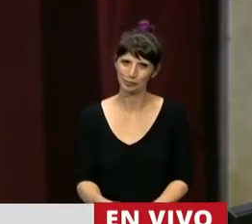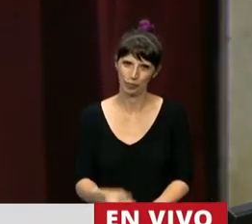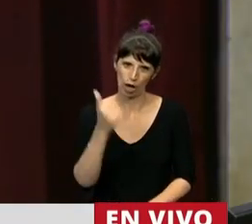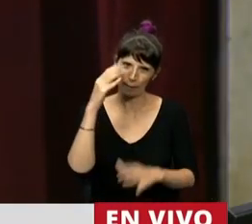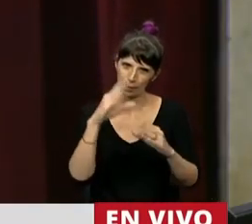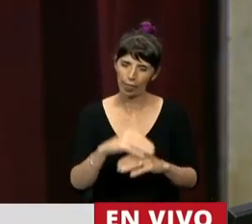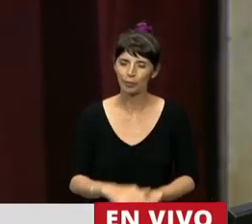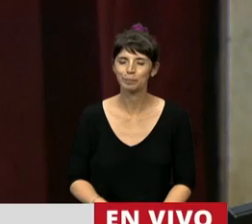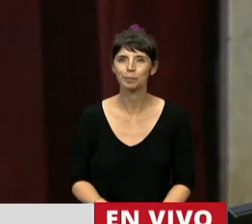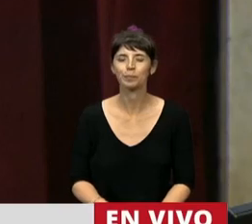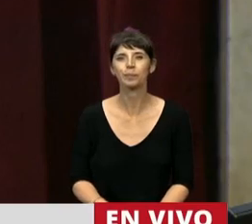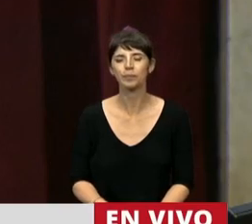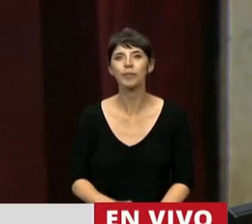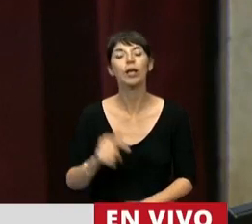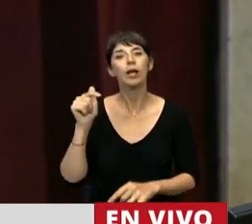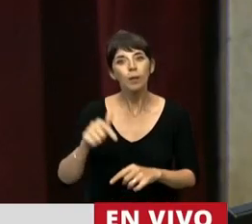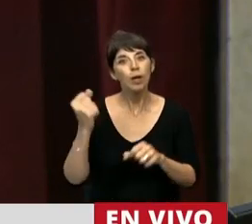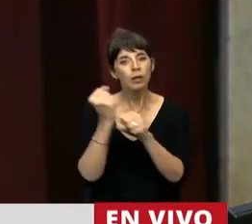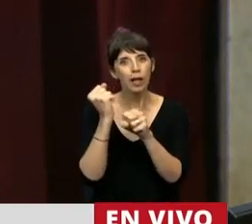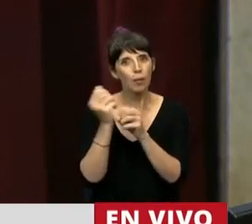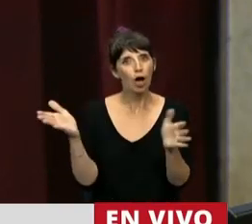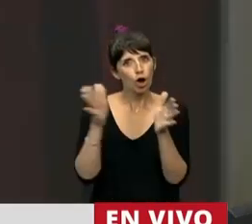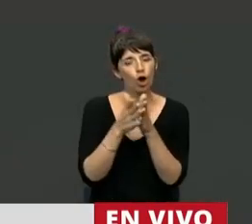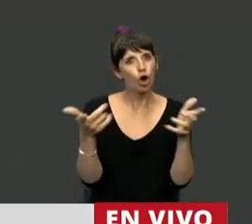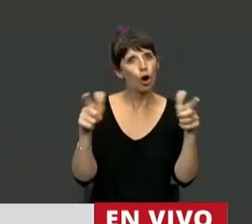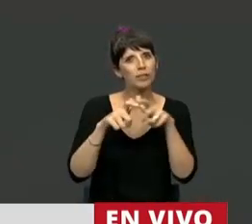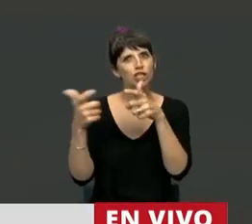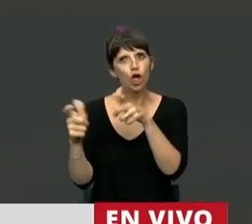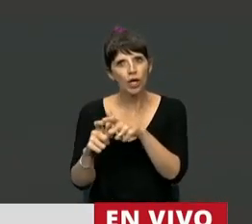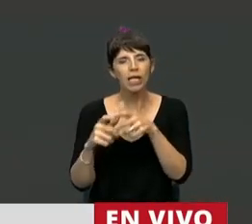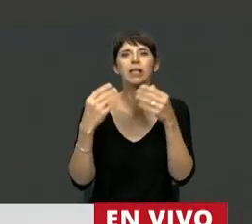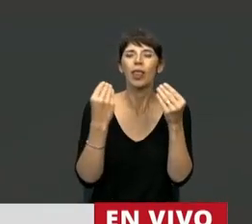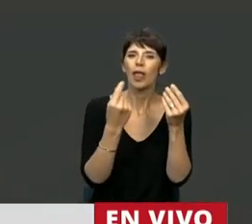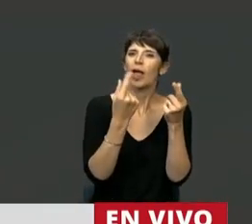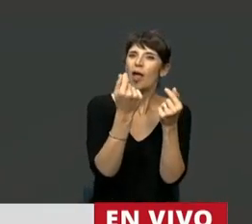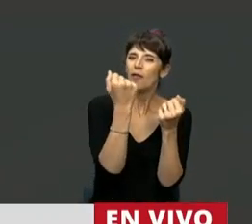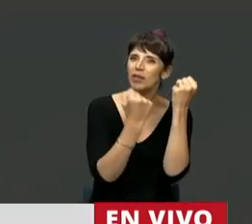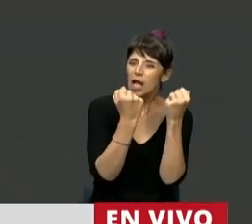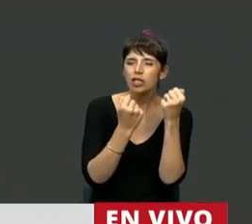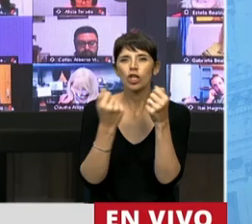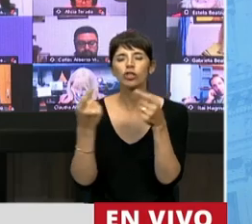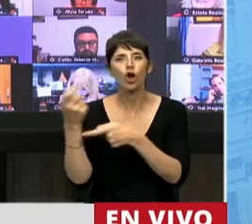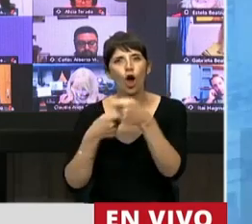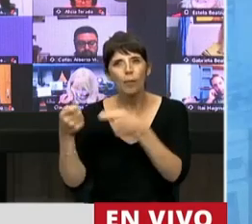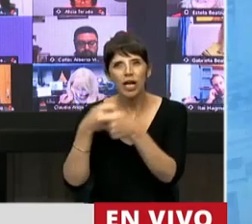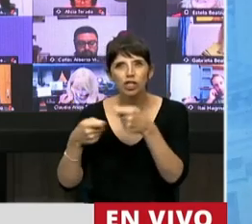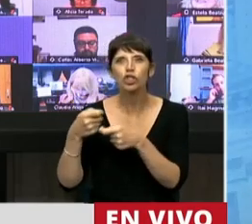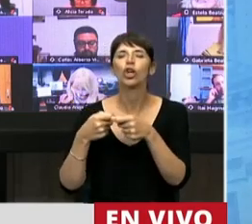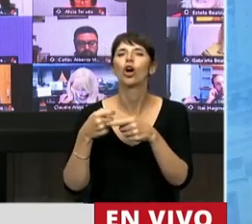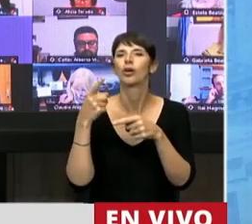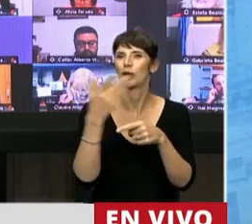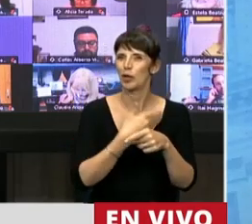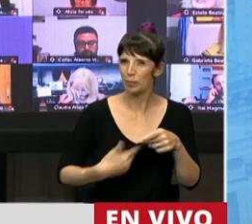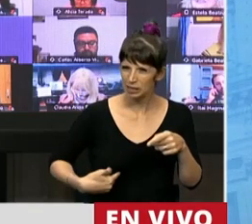En el marco del trabajo conjunto entre las Comisiones de Finanzas y de Comercio, con cuya Presidenta además